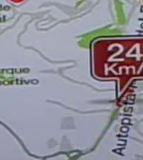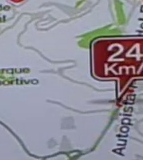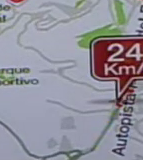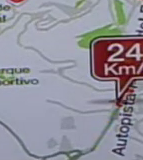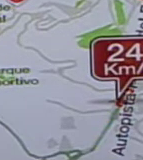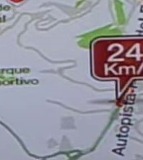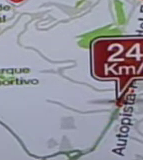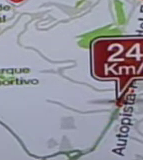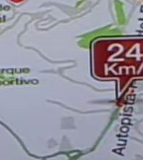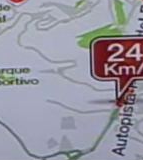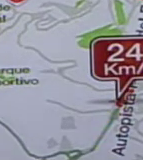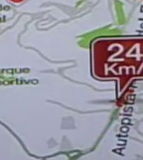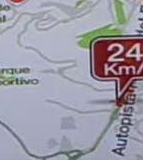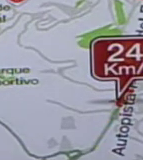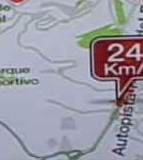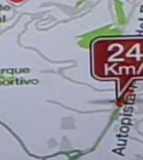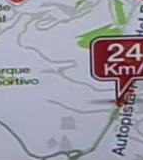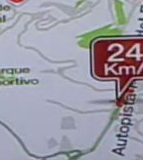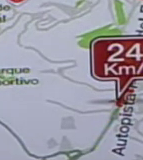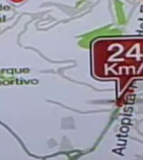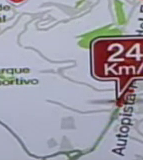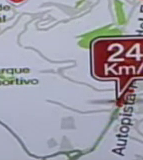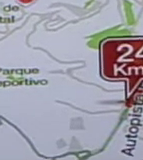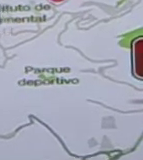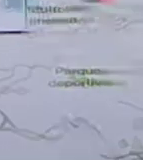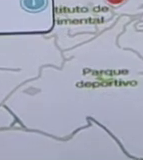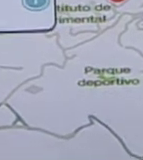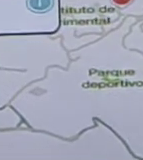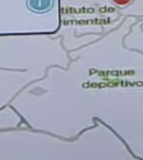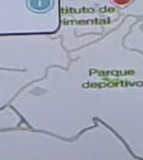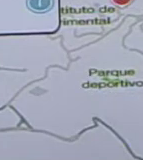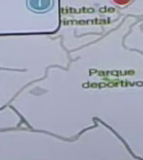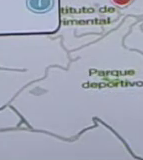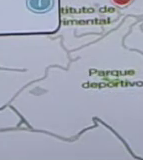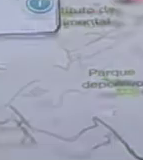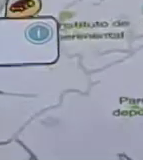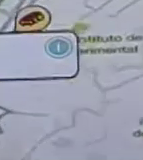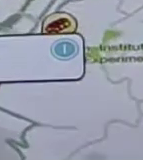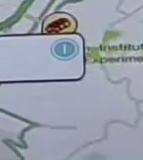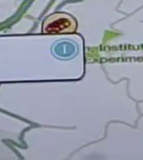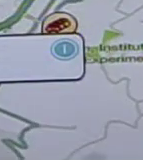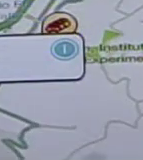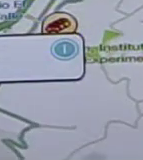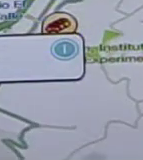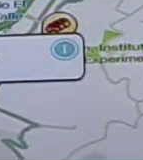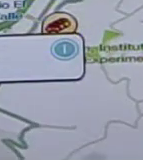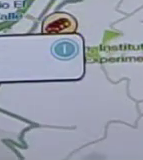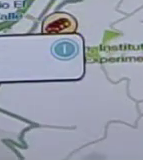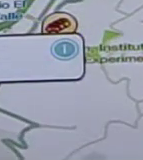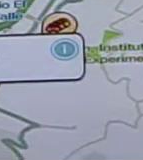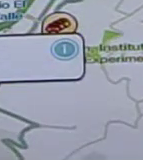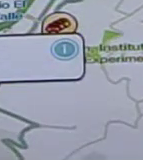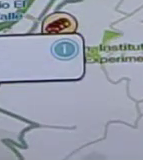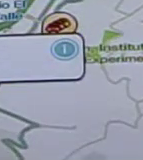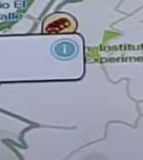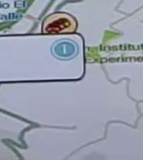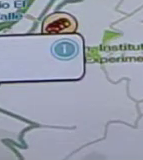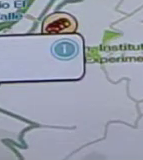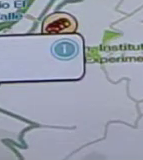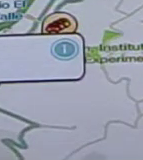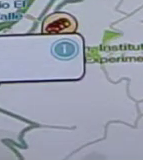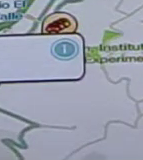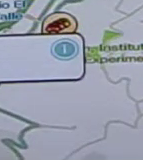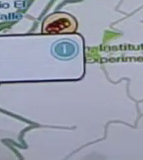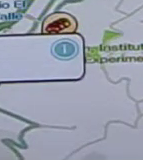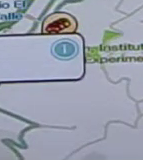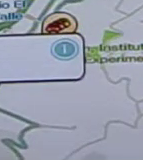Vemos cómo hay fuerte congestionamiento en este tramo. También si hacemos un acercamiento a lo que está sucediendo en